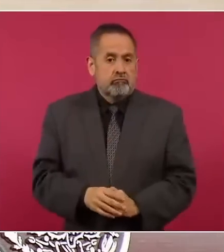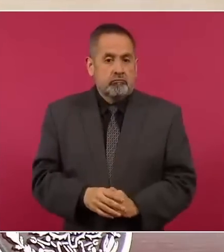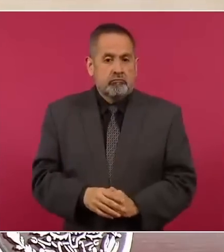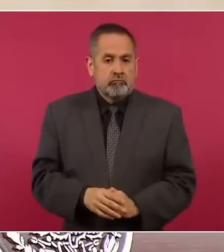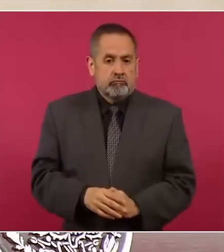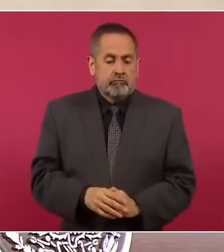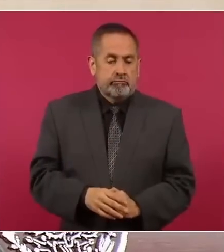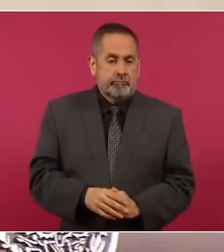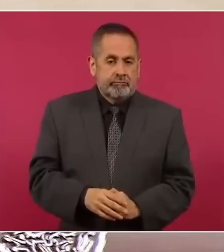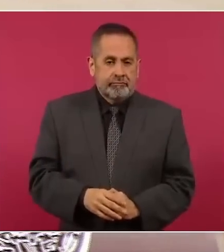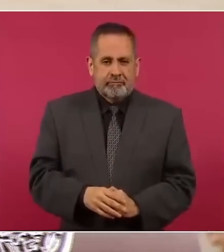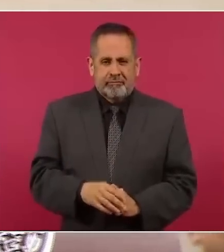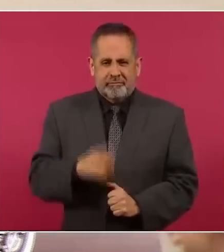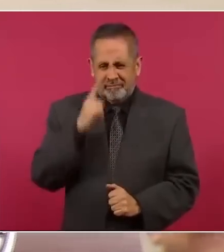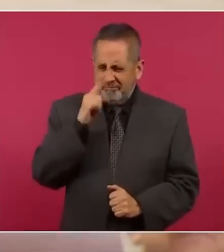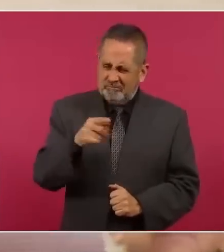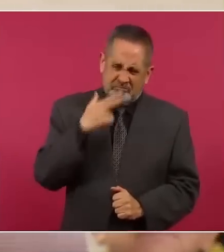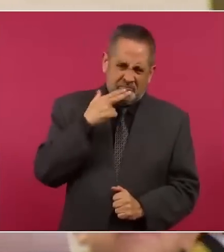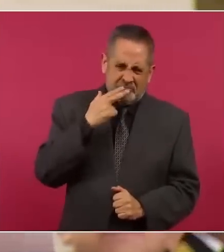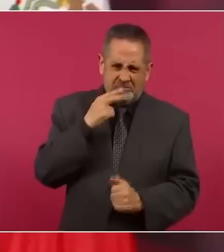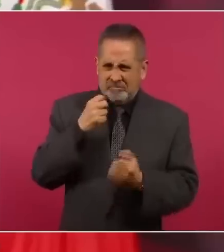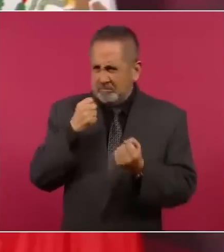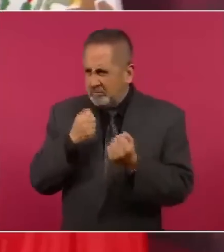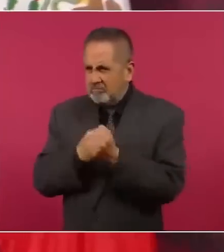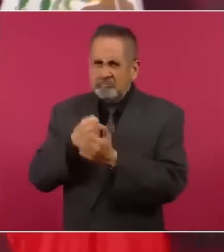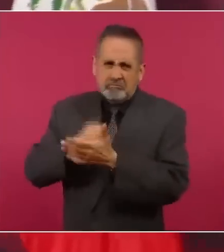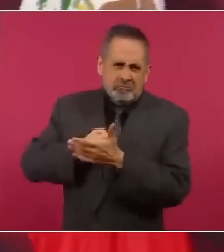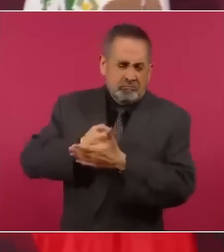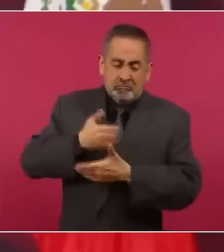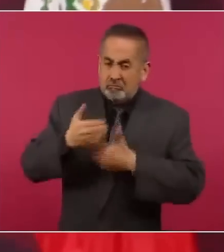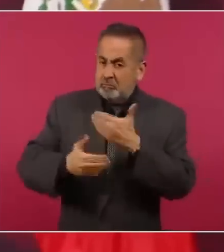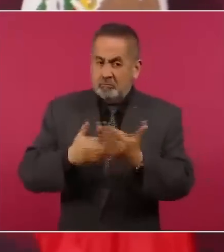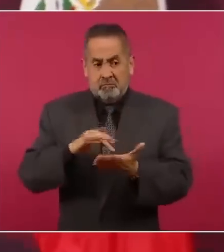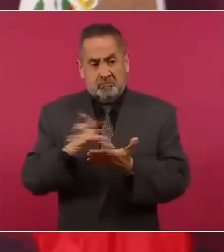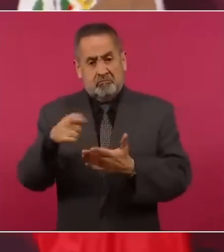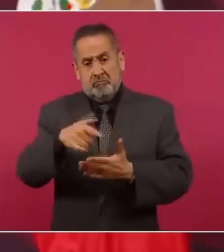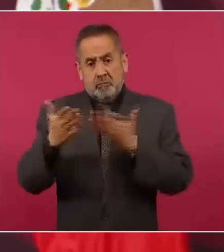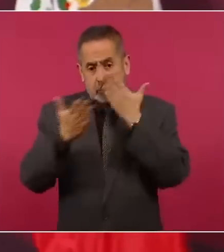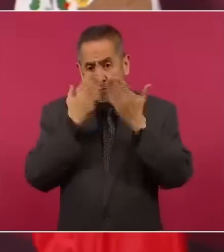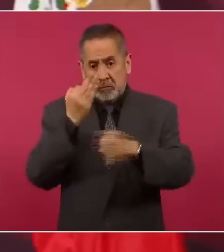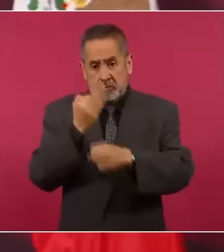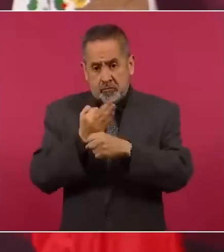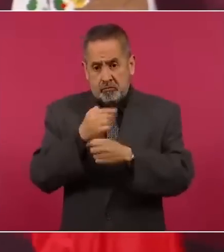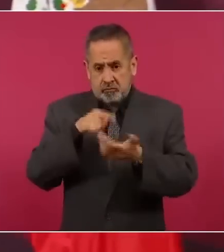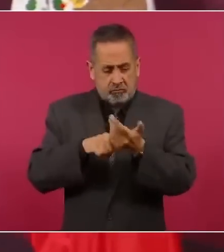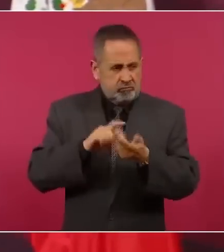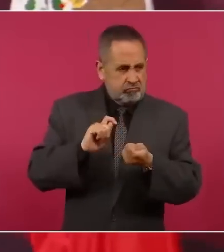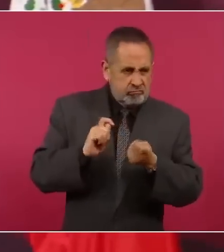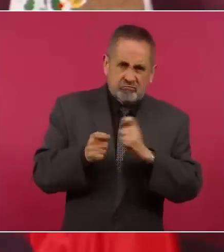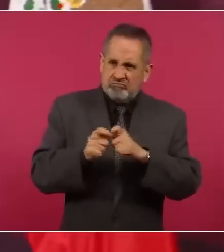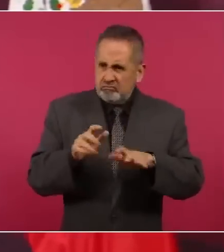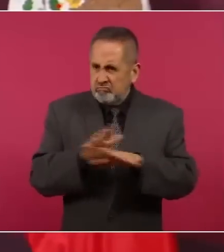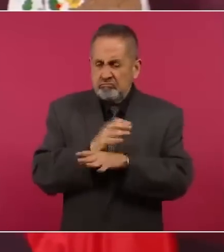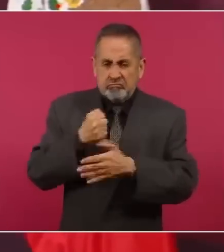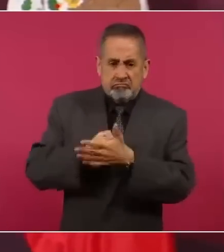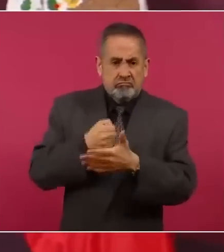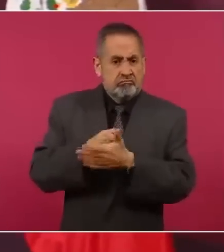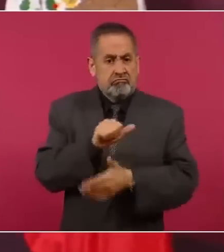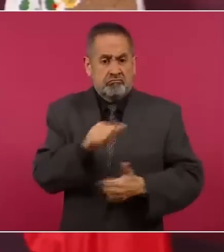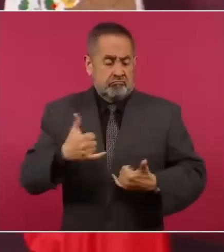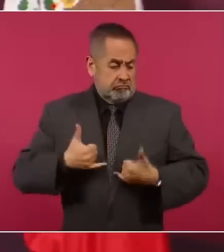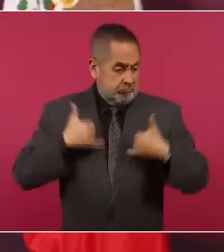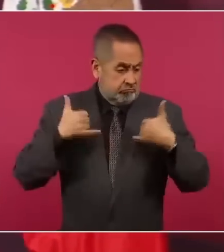la levadura en todos los movimientos de transformación, los jóvenes,